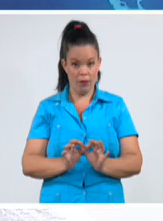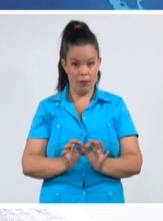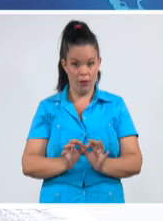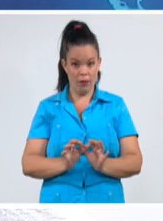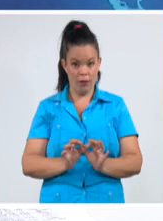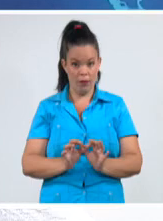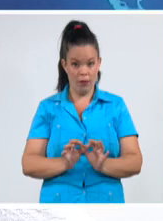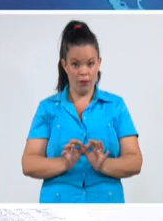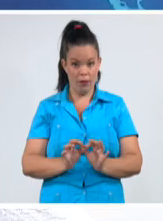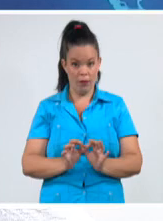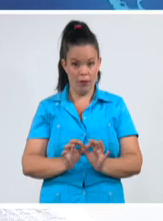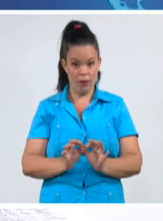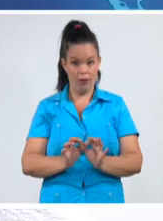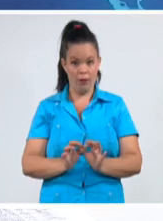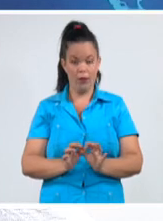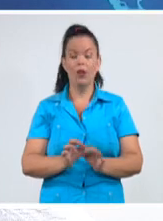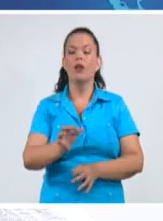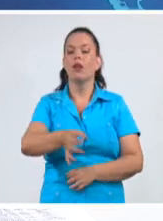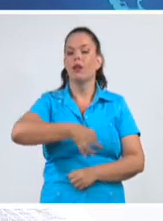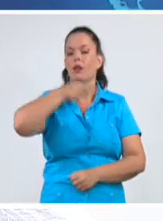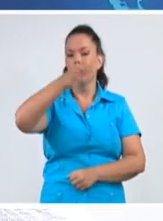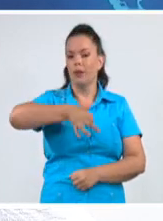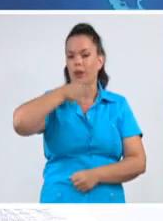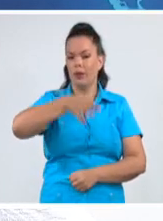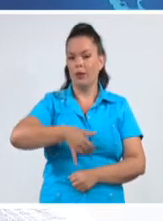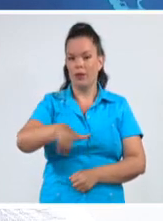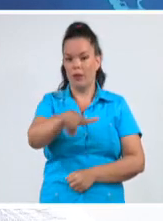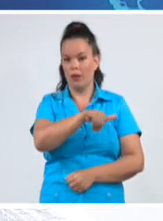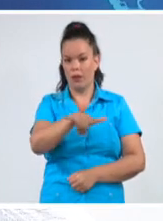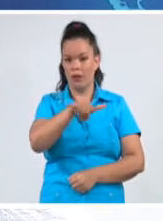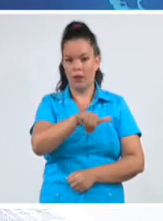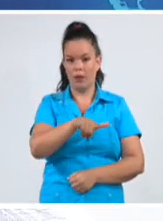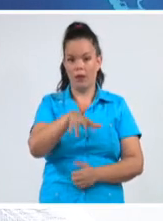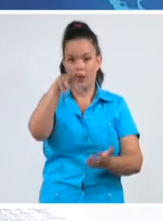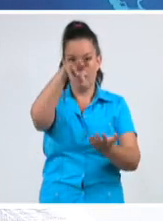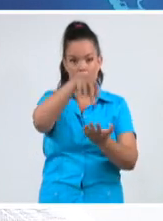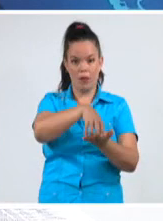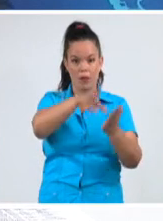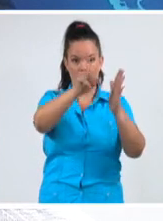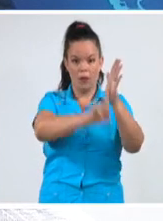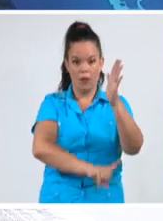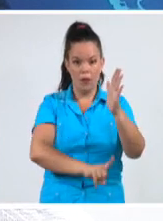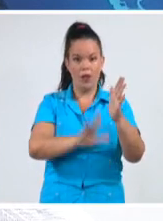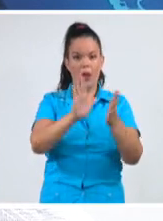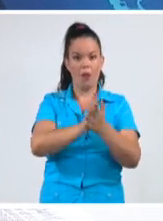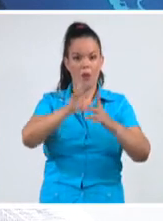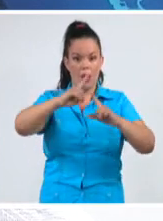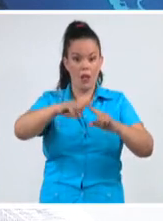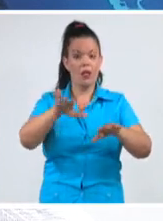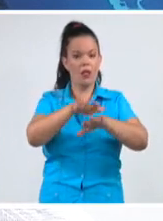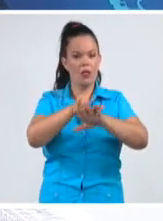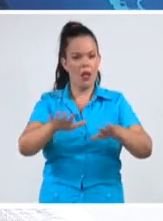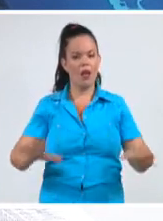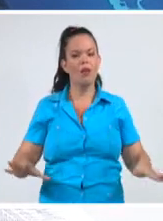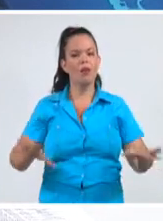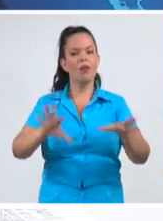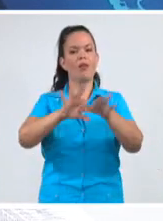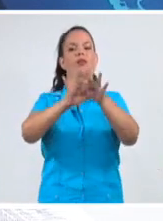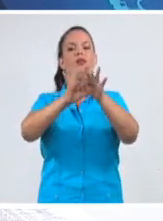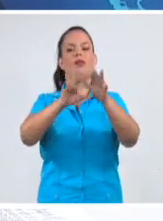A propósito del tema, hemos conocido que la central termoeléctrica Antonio Guiteras de Matanzas sincronizó nuevamente al Sistema